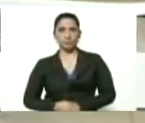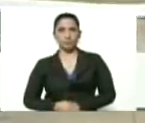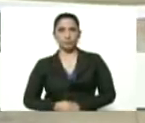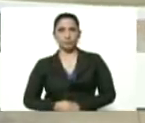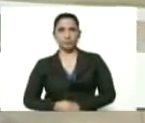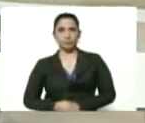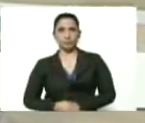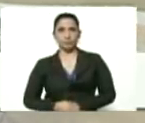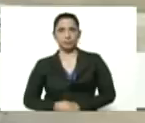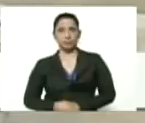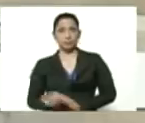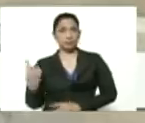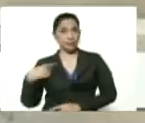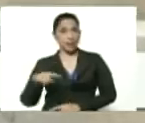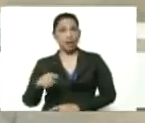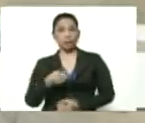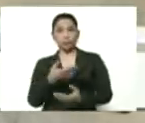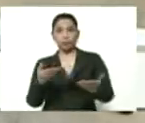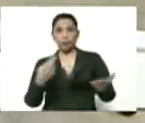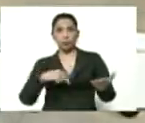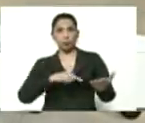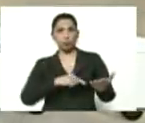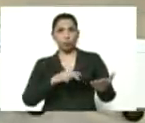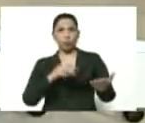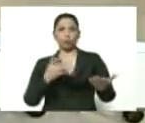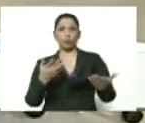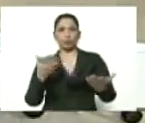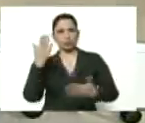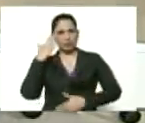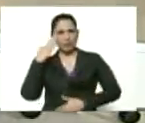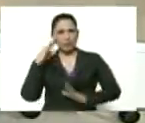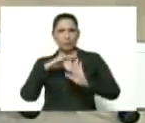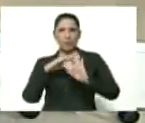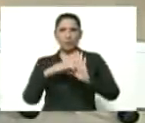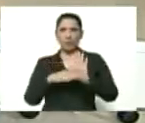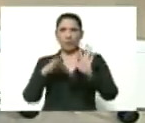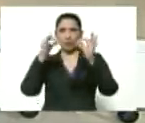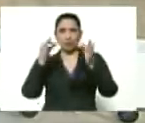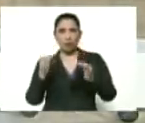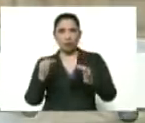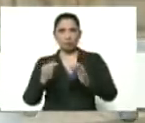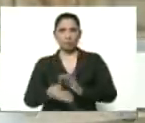Así que fíjense ustedes, estamos nosotros tomando medidas reales